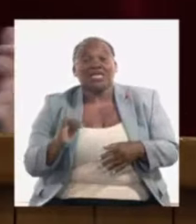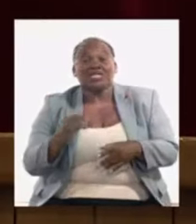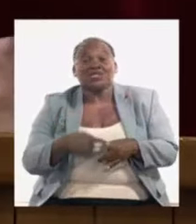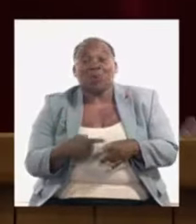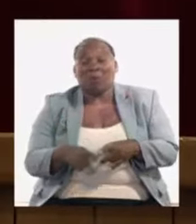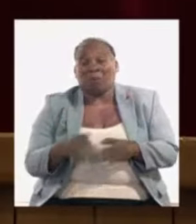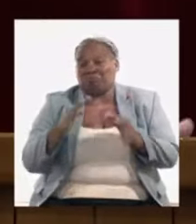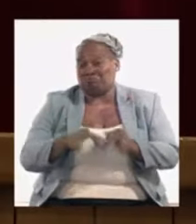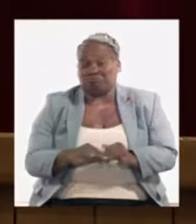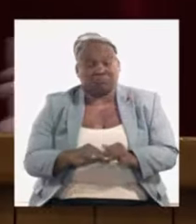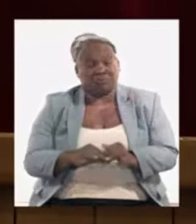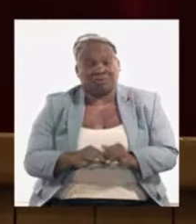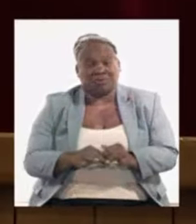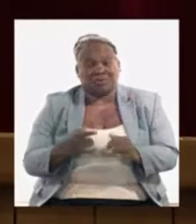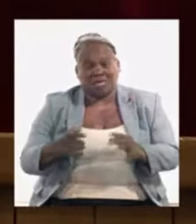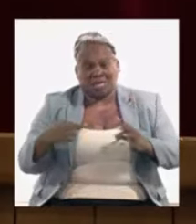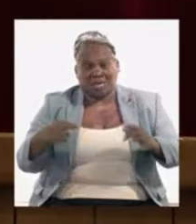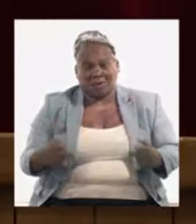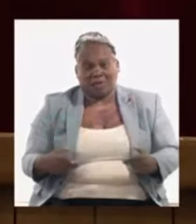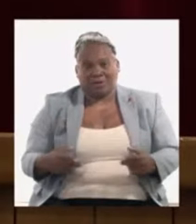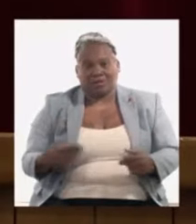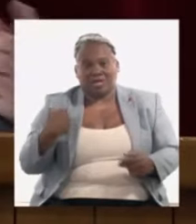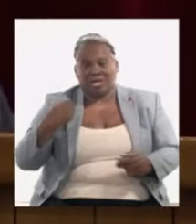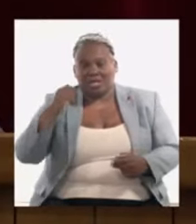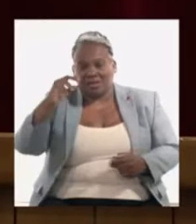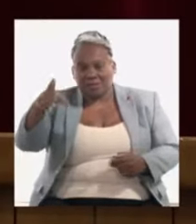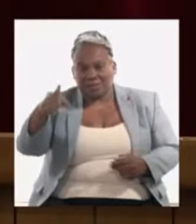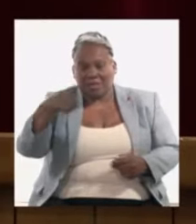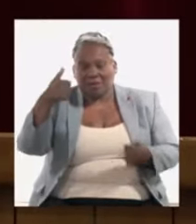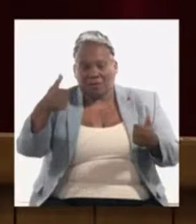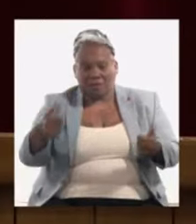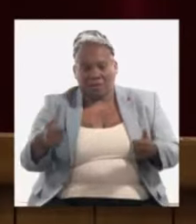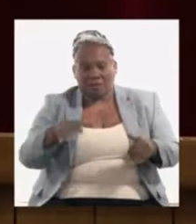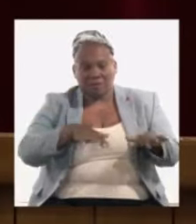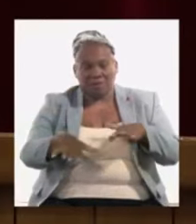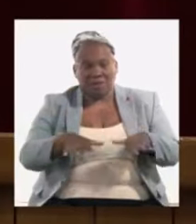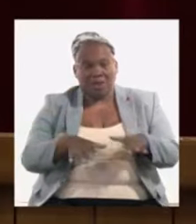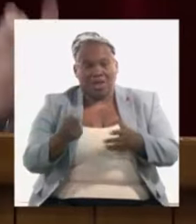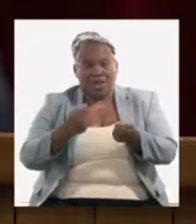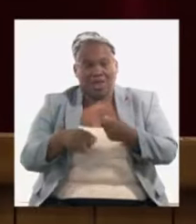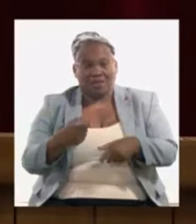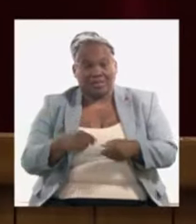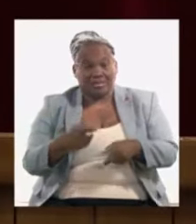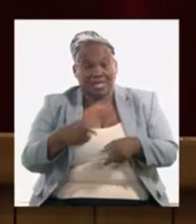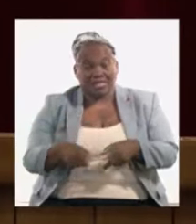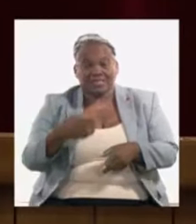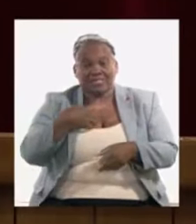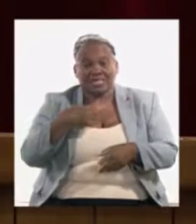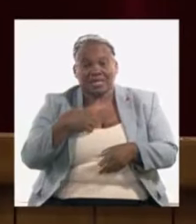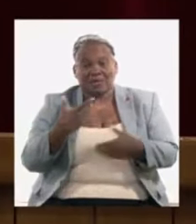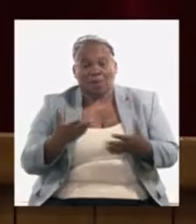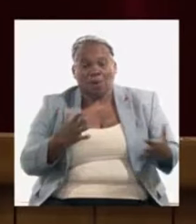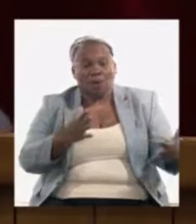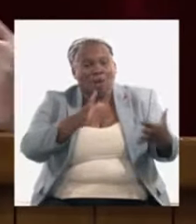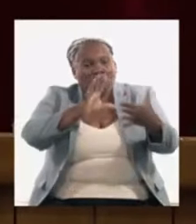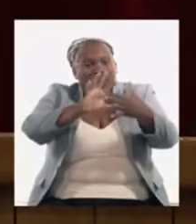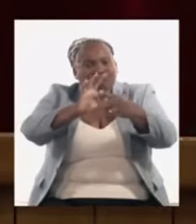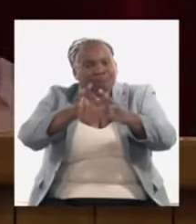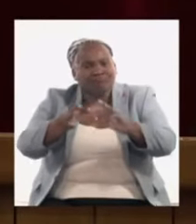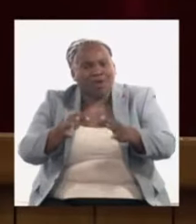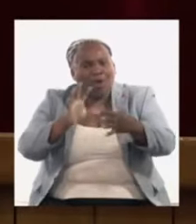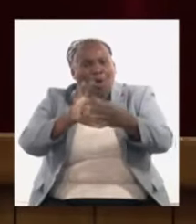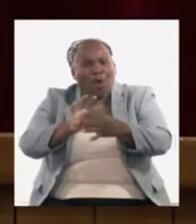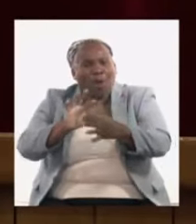entonces vuelvo al mismo punto importamos bienes finales listos para la venta con capacidades productivas ociosas en el país como encadenamos los actores económicos